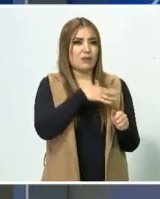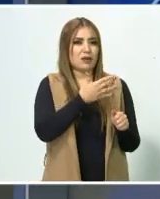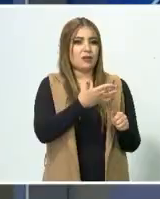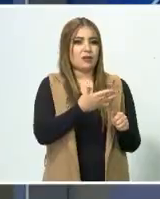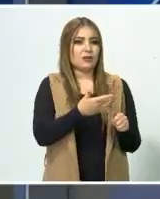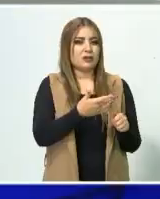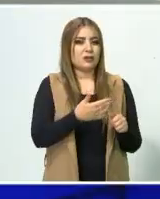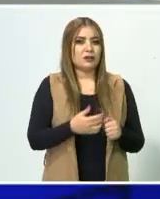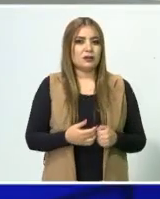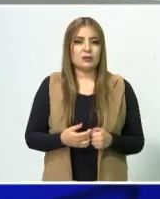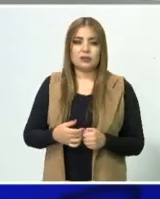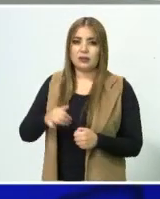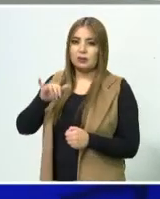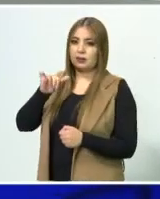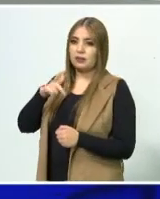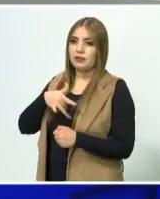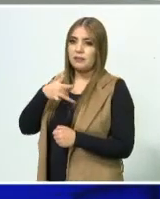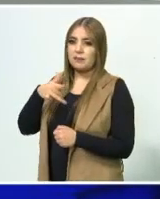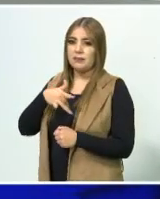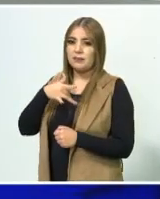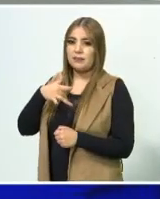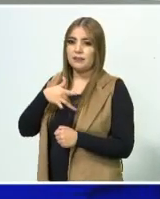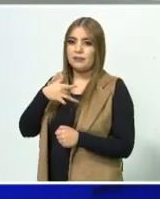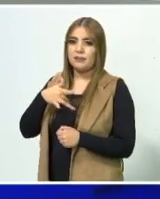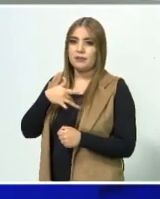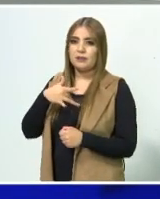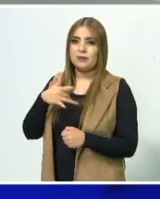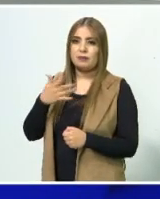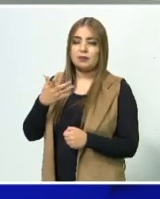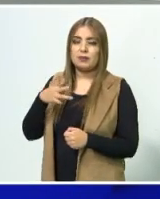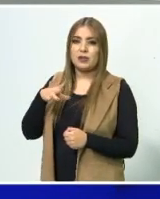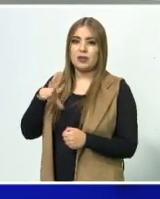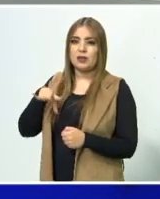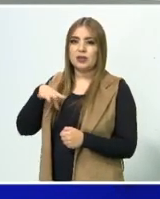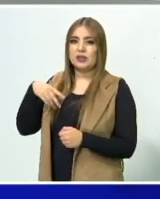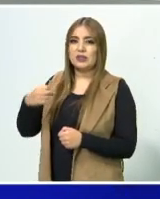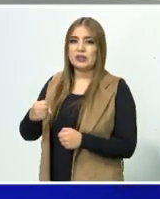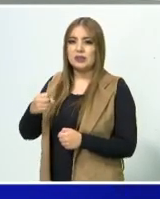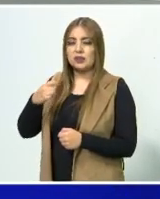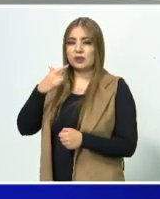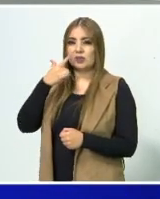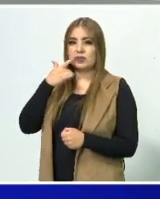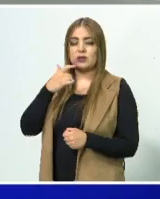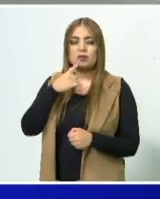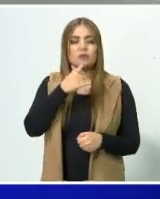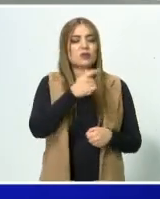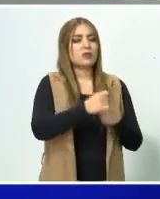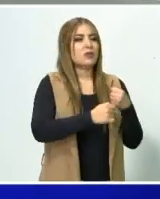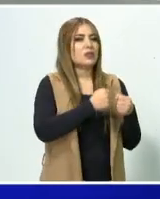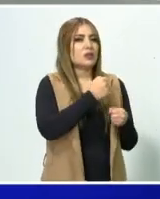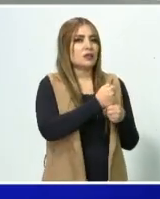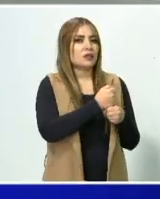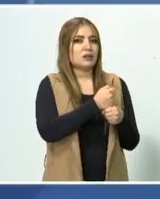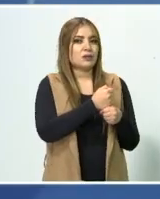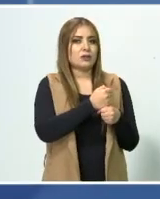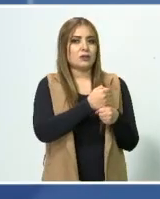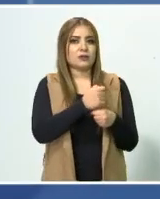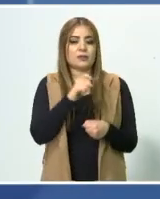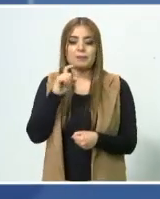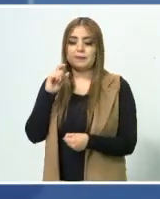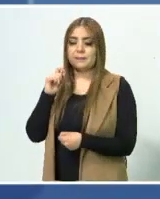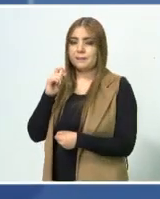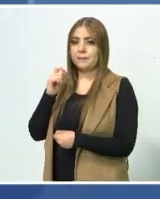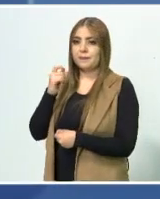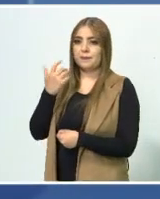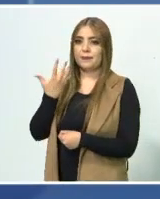Sí, me siento pues luchando, luchando para... ¿Cuántos años tienes, Moisés? Veinticinco.